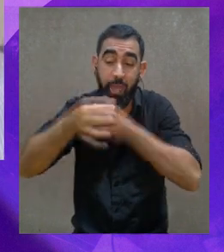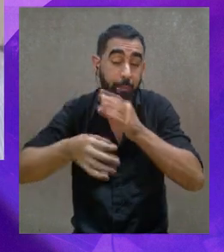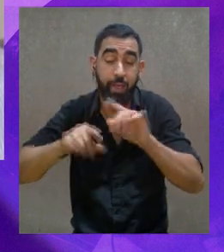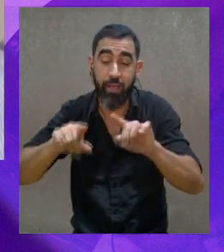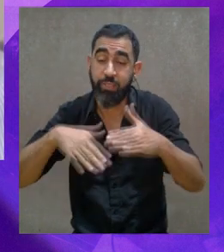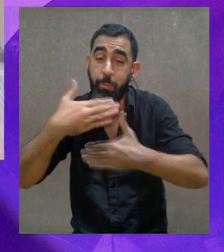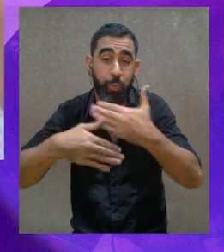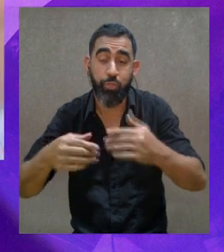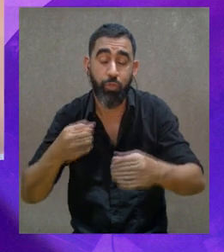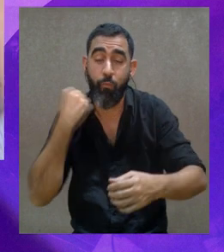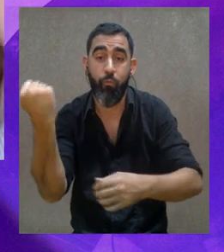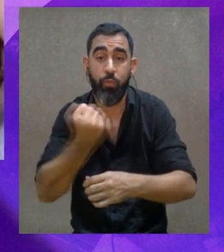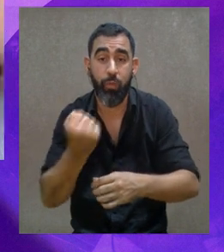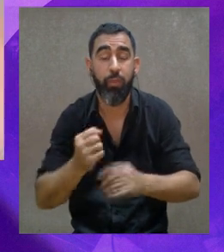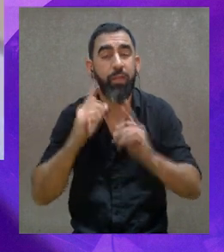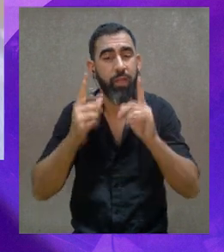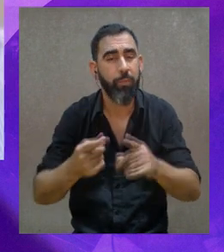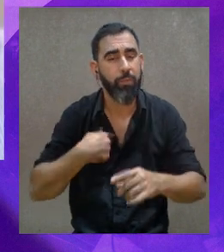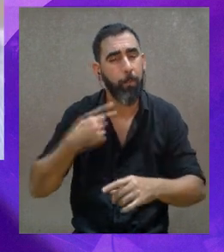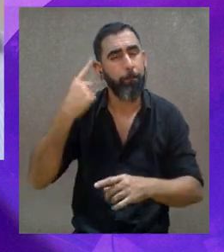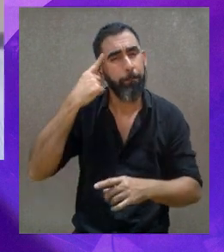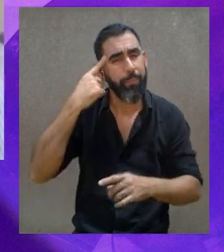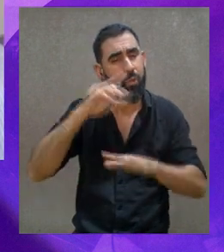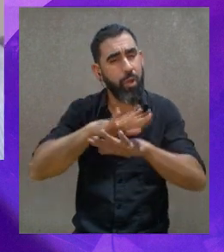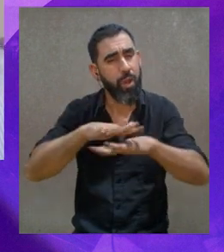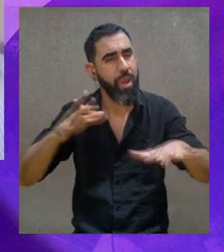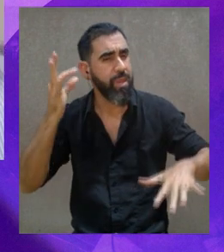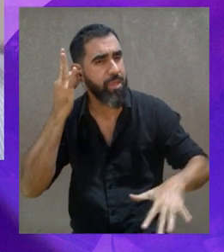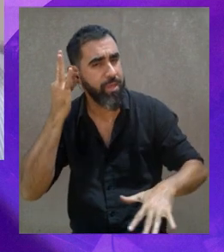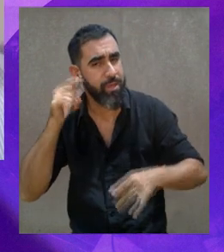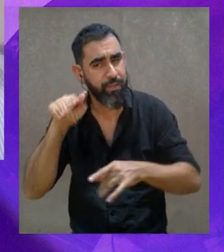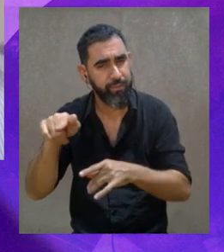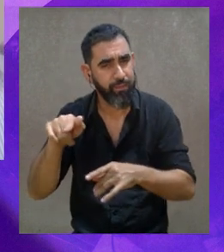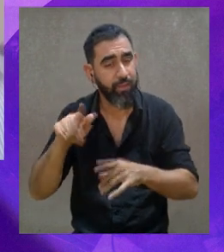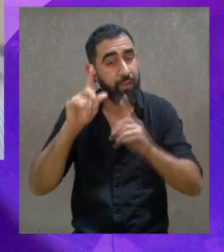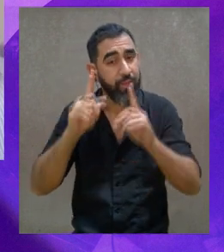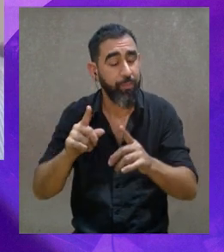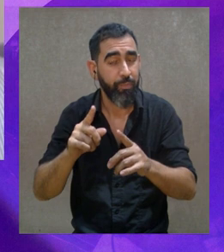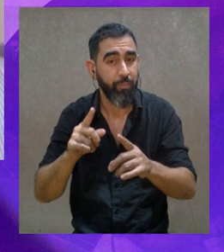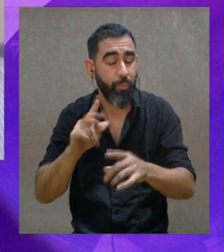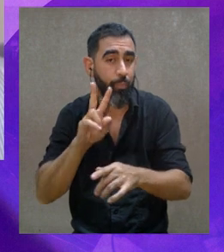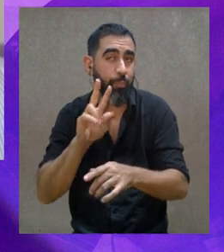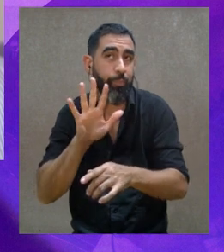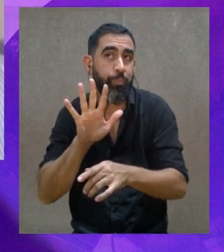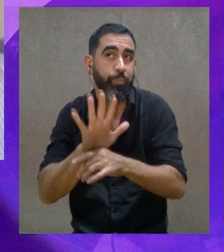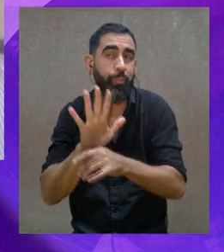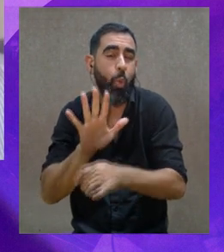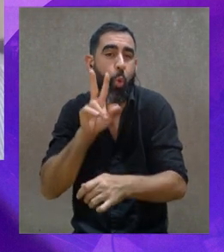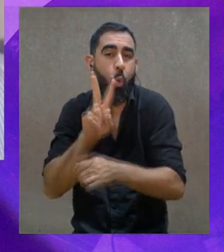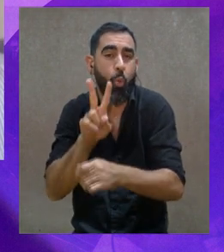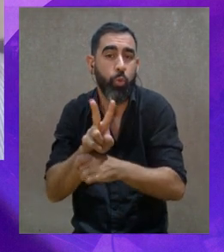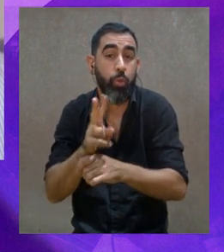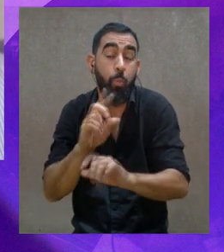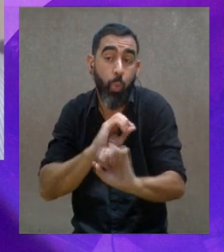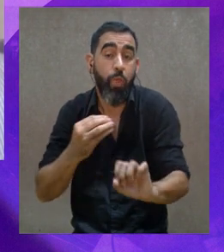algo que también la pandemia nos plantea, ¿no? O sea, estas generaciones que están viviendo hoy un momento